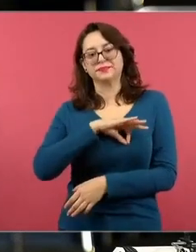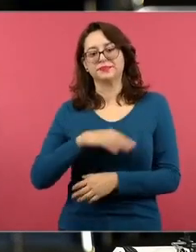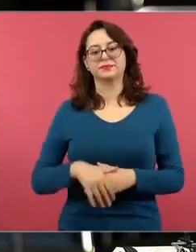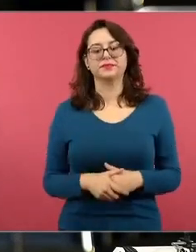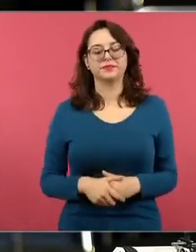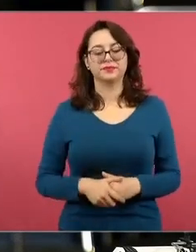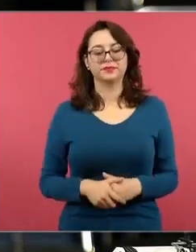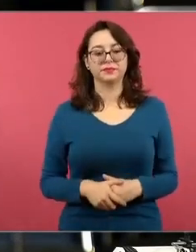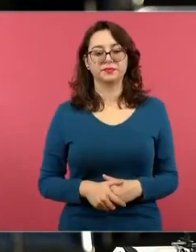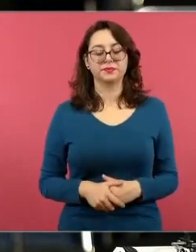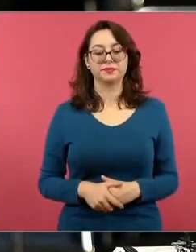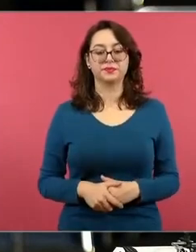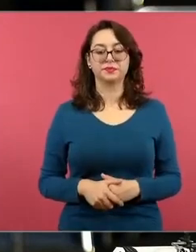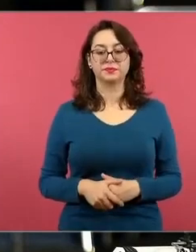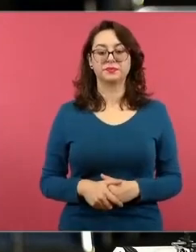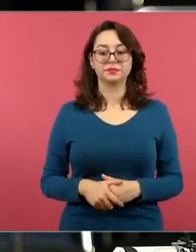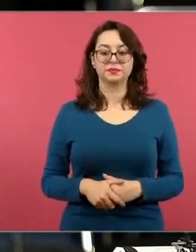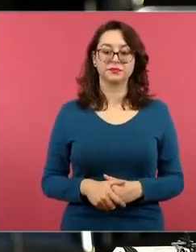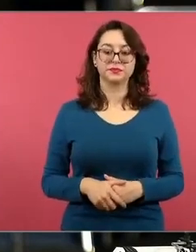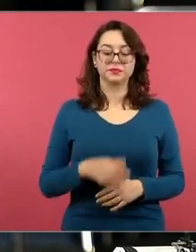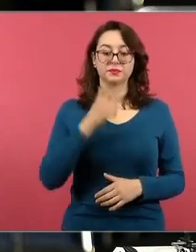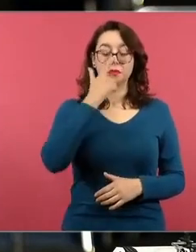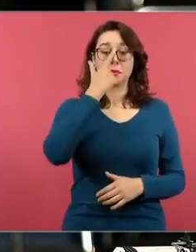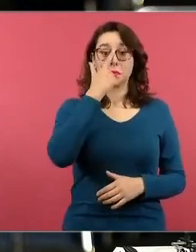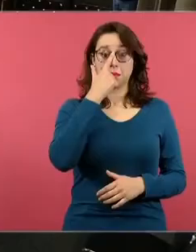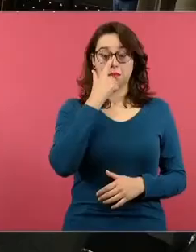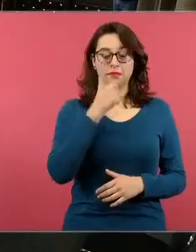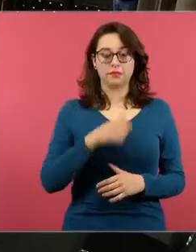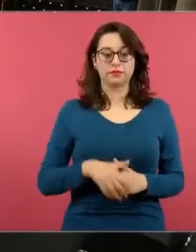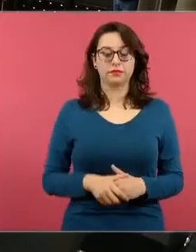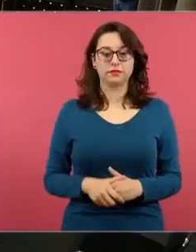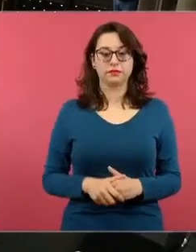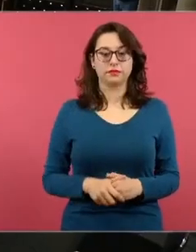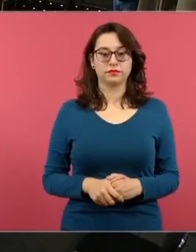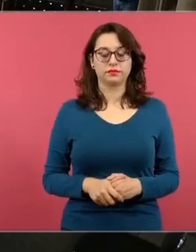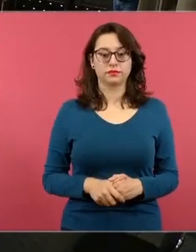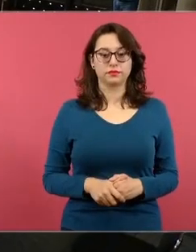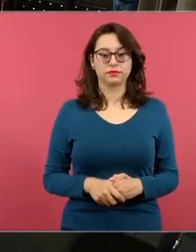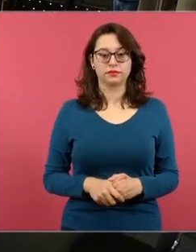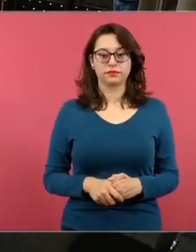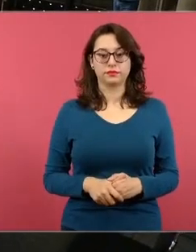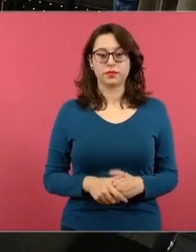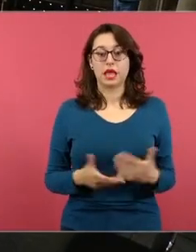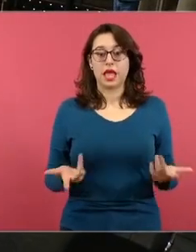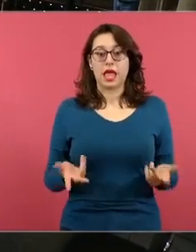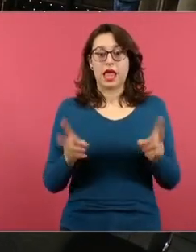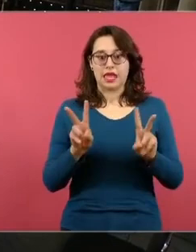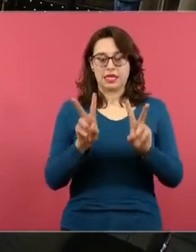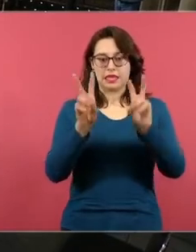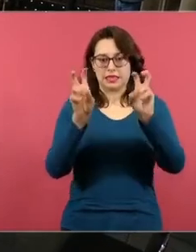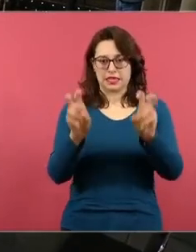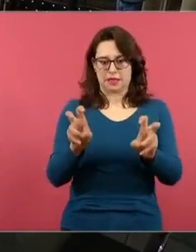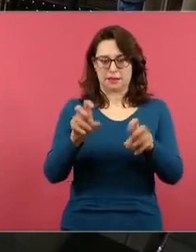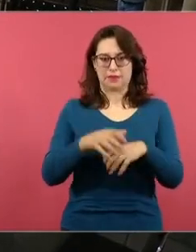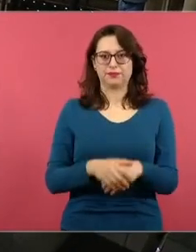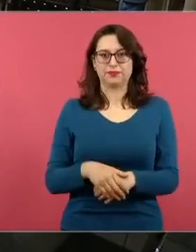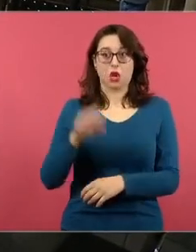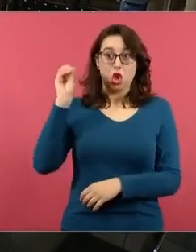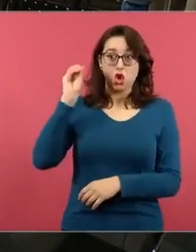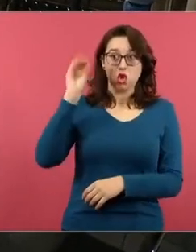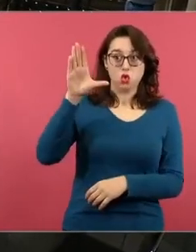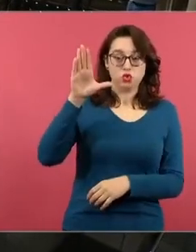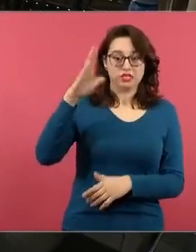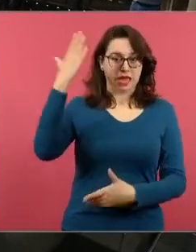rápidamente secretaria en el tema de luces cámara equidad de género quisiera